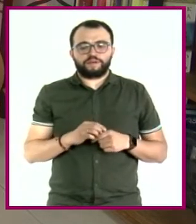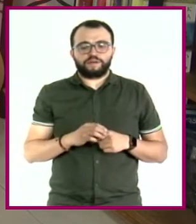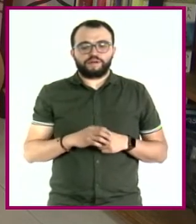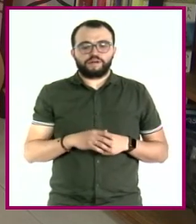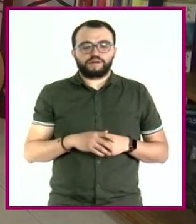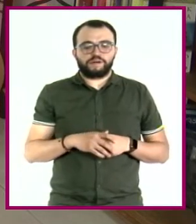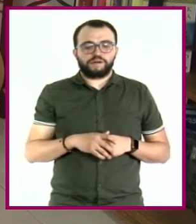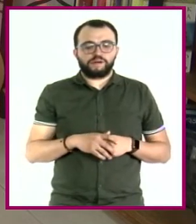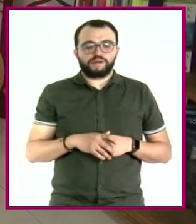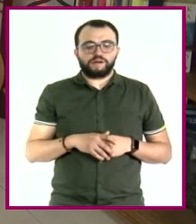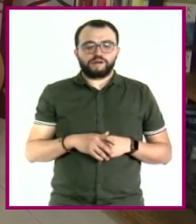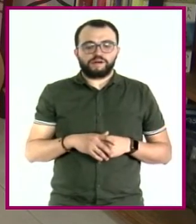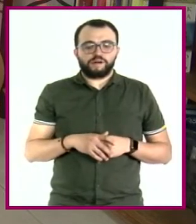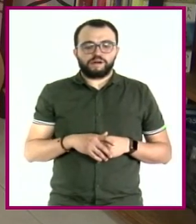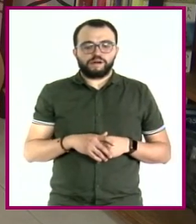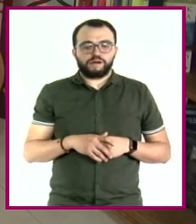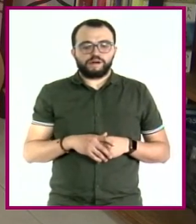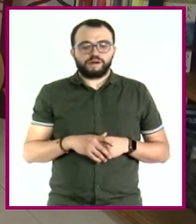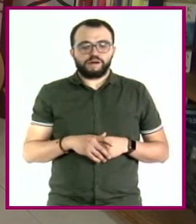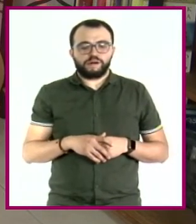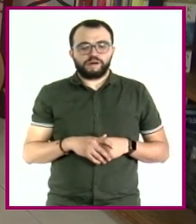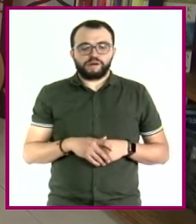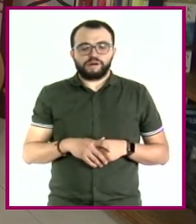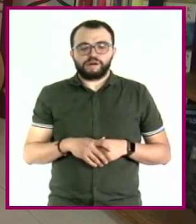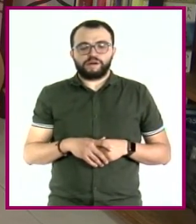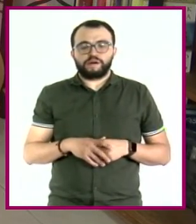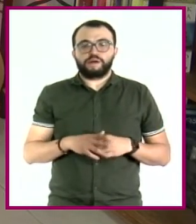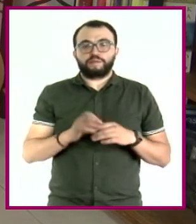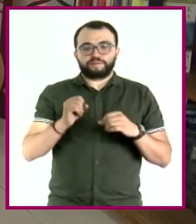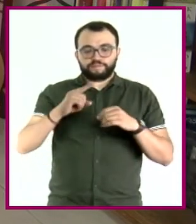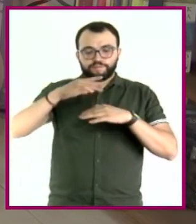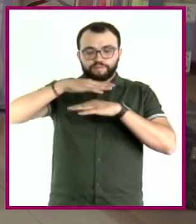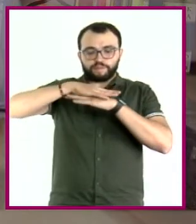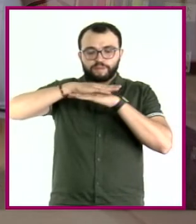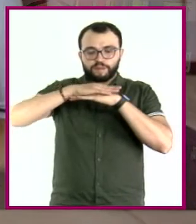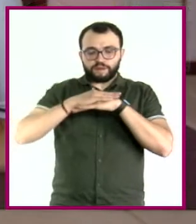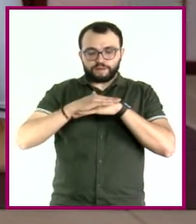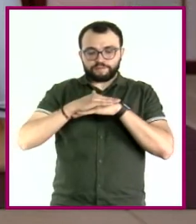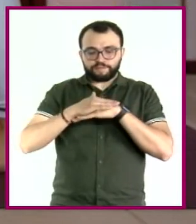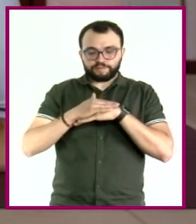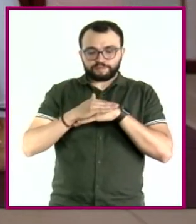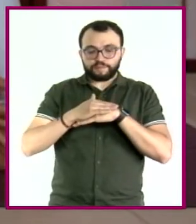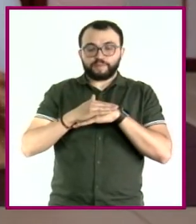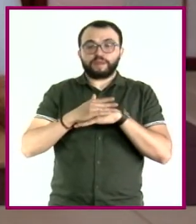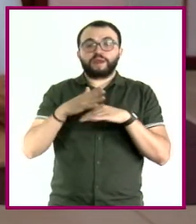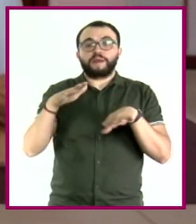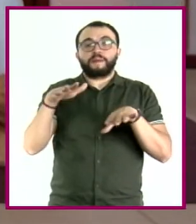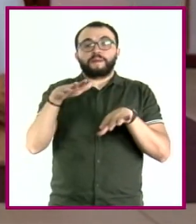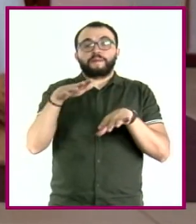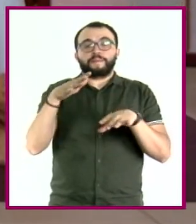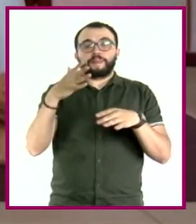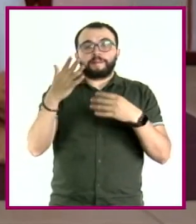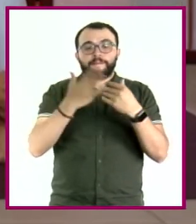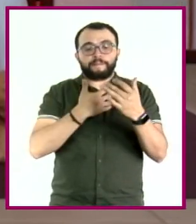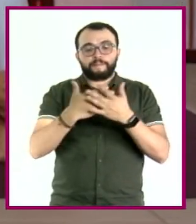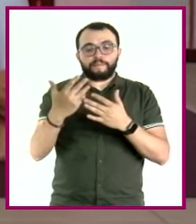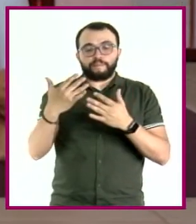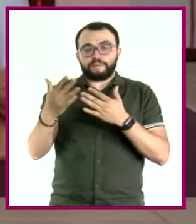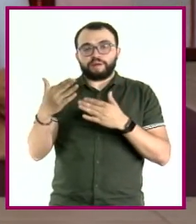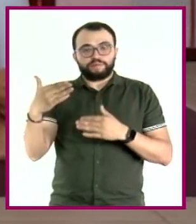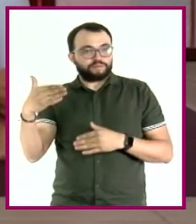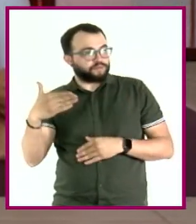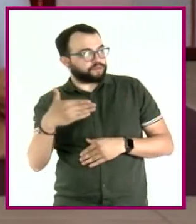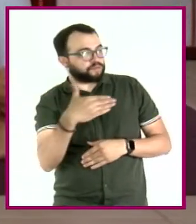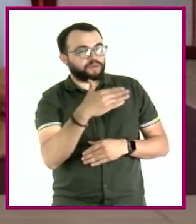Si te da llevar los talones al piso, vamos a poder flexibilizar llevando mano derecha al tobillo, contrario, y tu